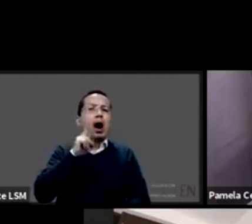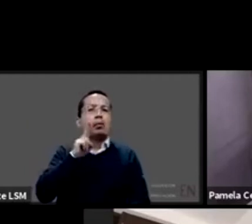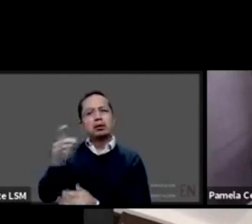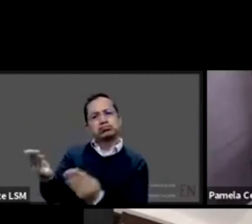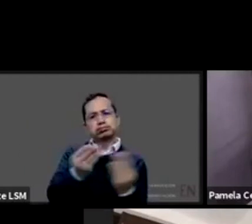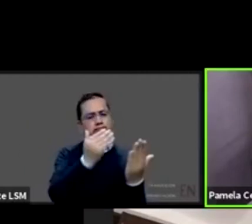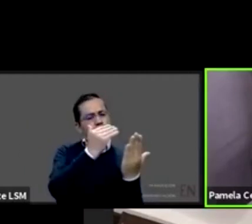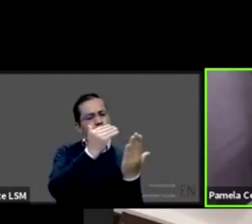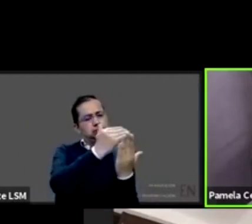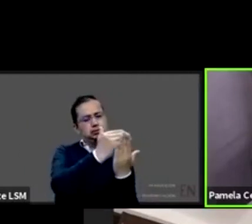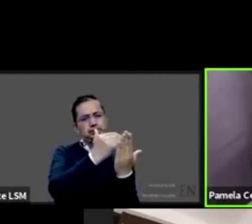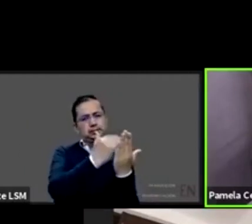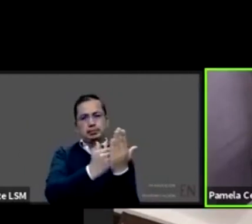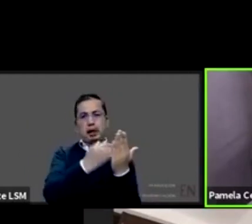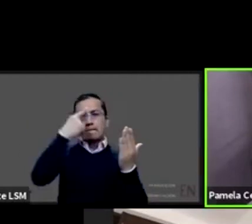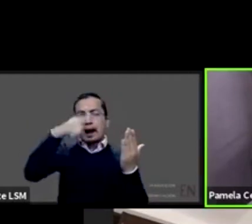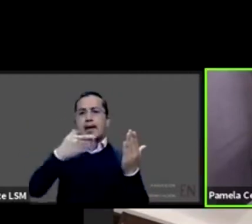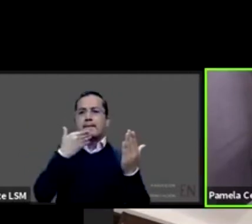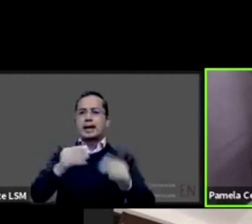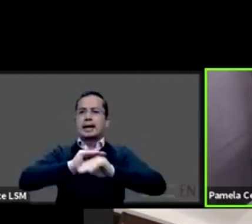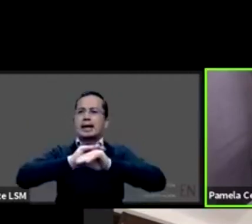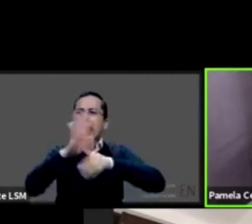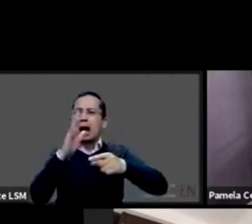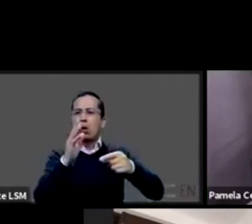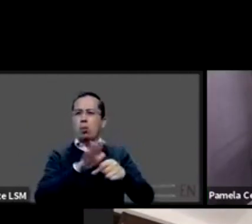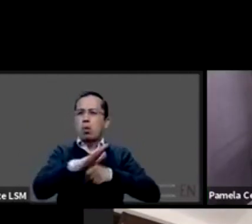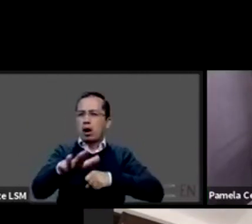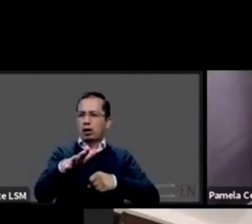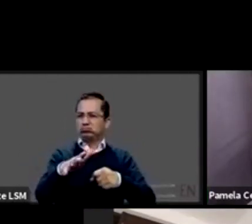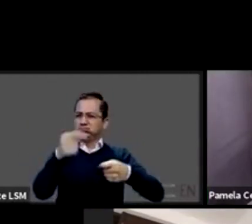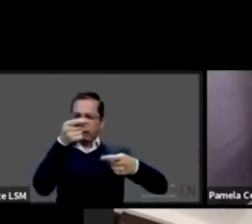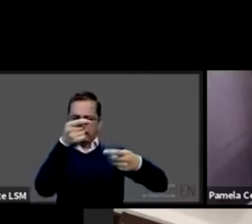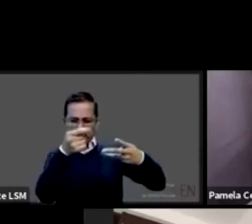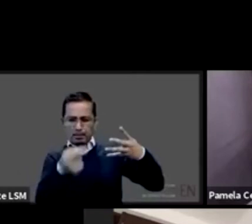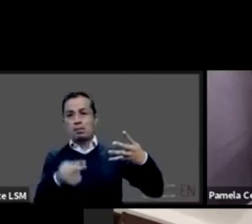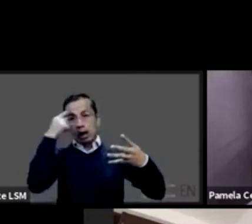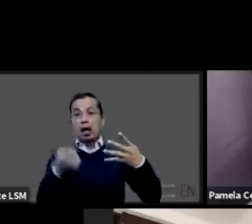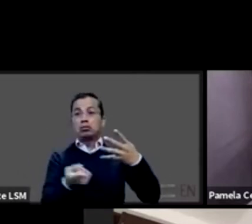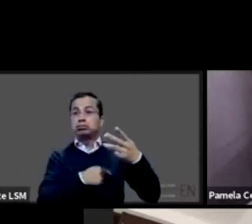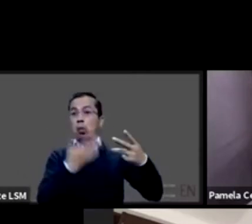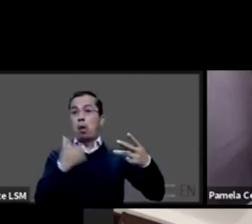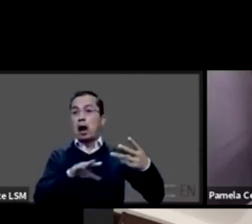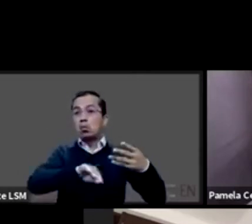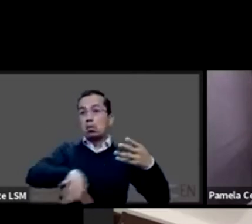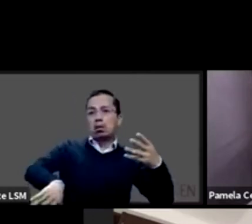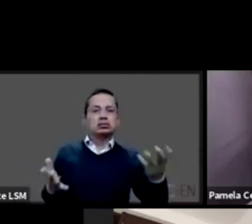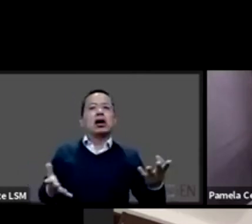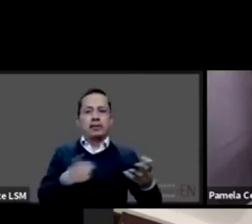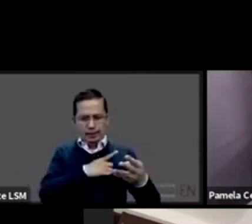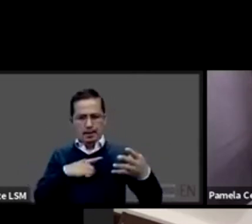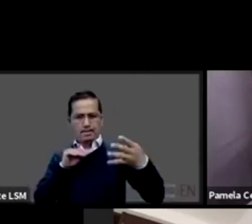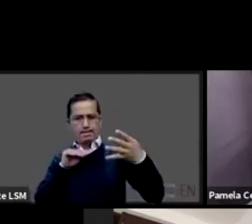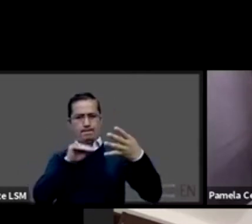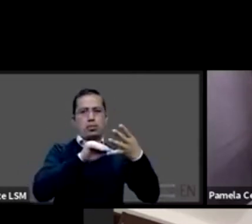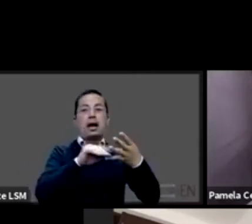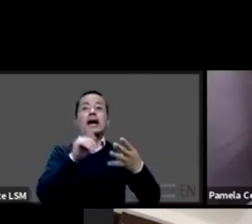nulos, lo que se conocen como datos nulos. Y el dato nulo es, no vive con discapacidad, o el